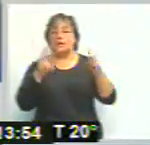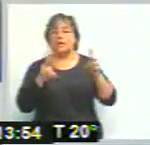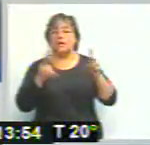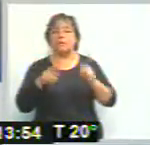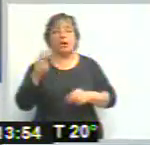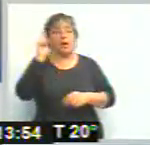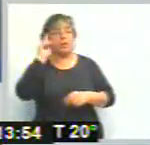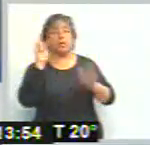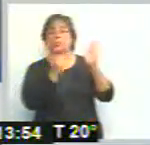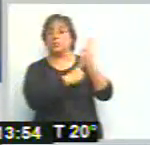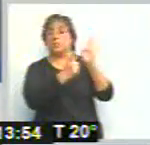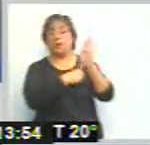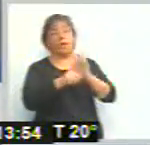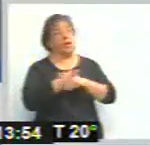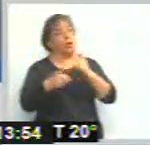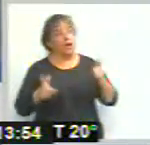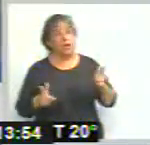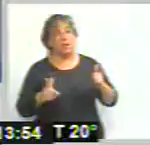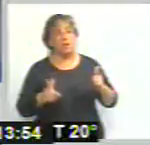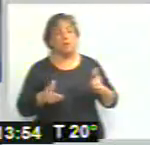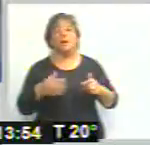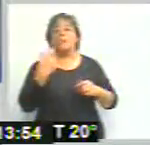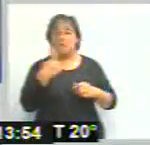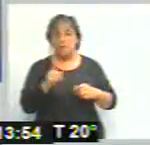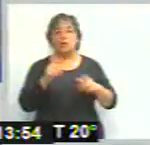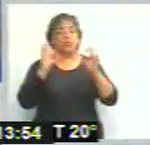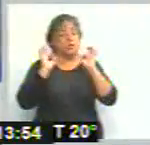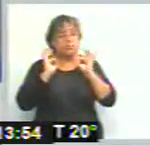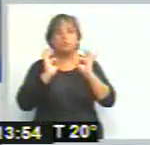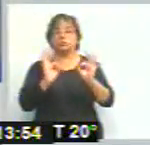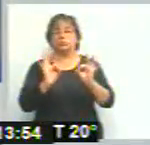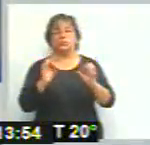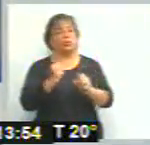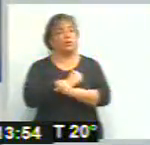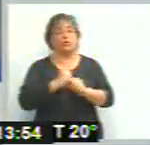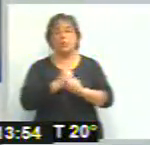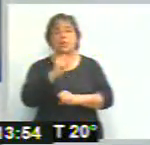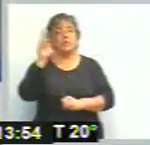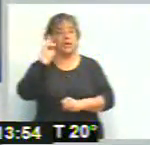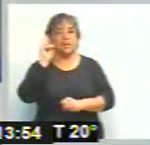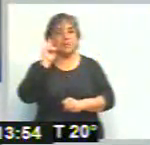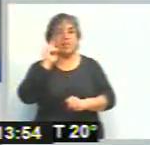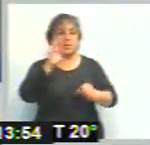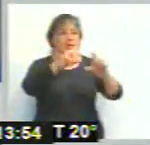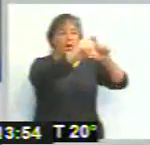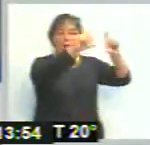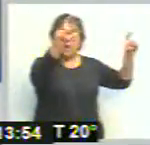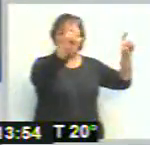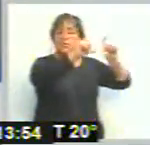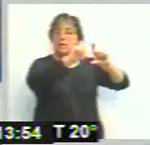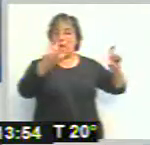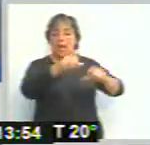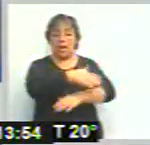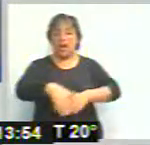normativa, que ya lo venimos haciendo, pero bueno, el aditamento principal es que se respete la señalización que hay en el sector de